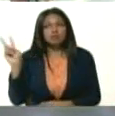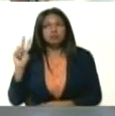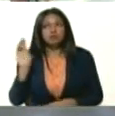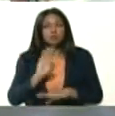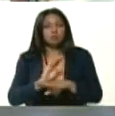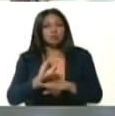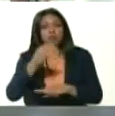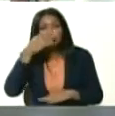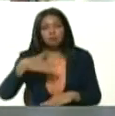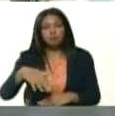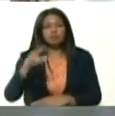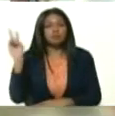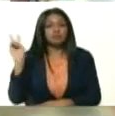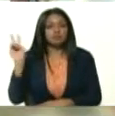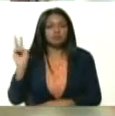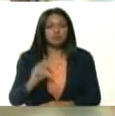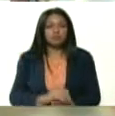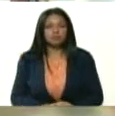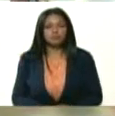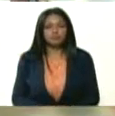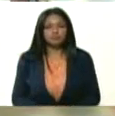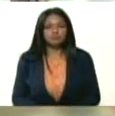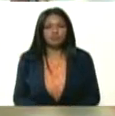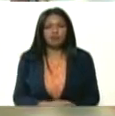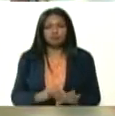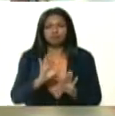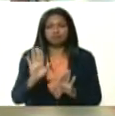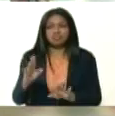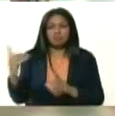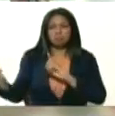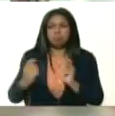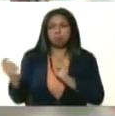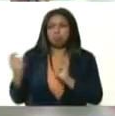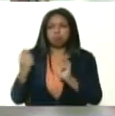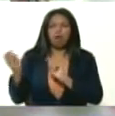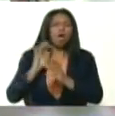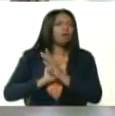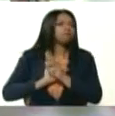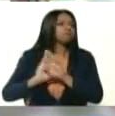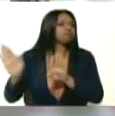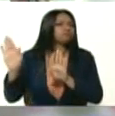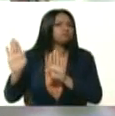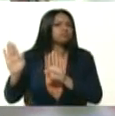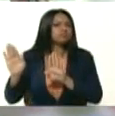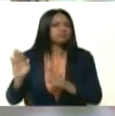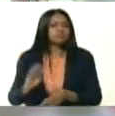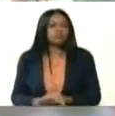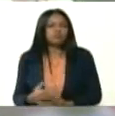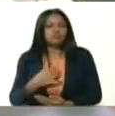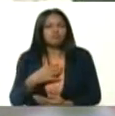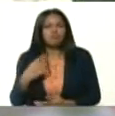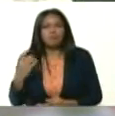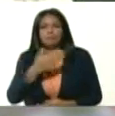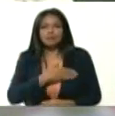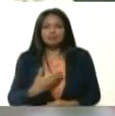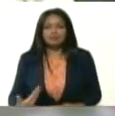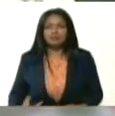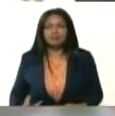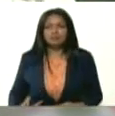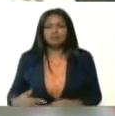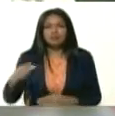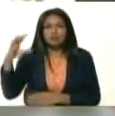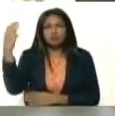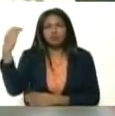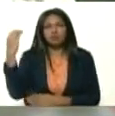proteger al pueblo de Venezuela. Y dejemos esta disputa inútil entre un presidente en